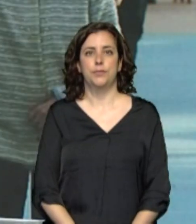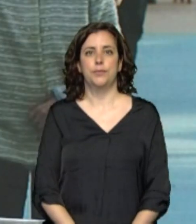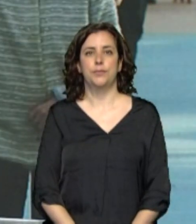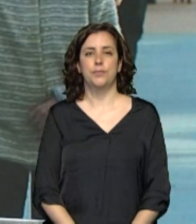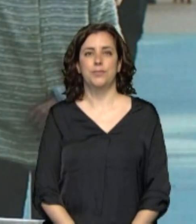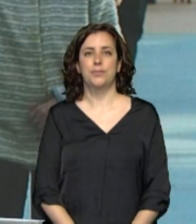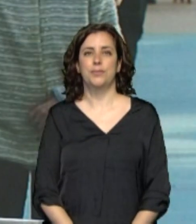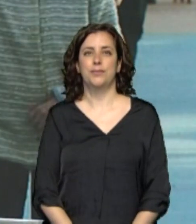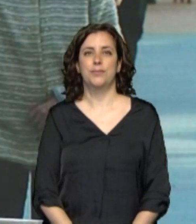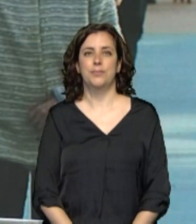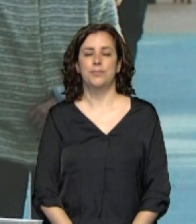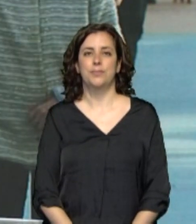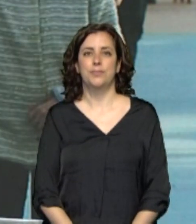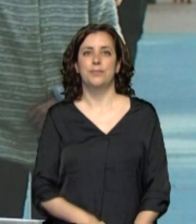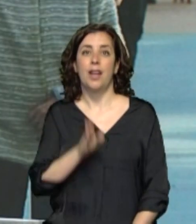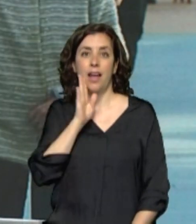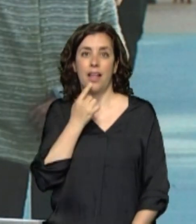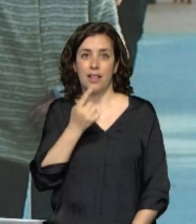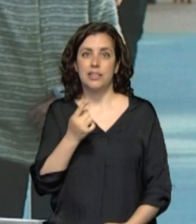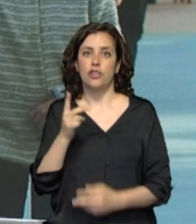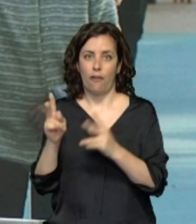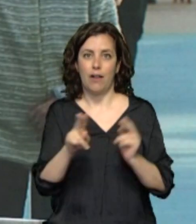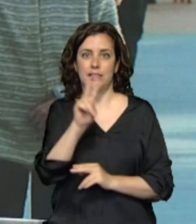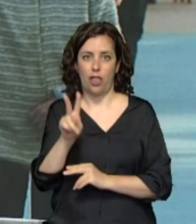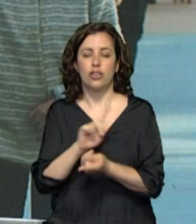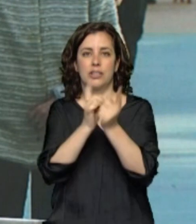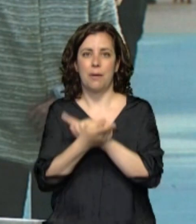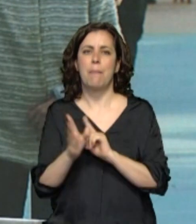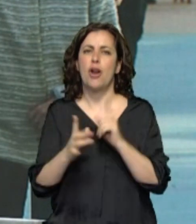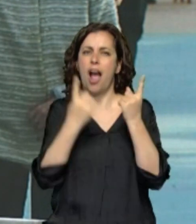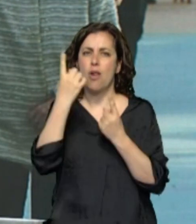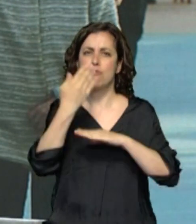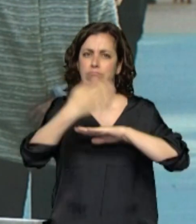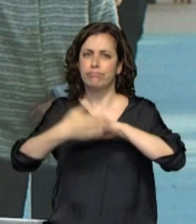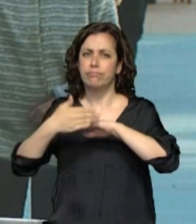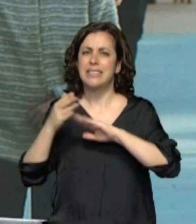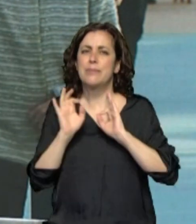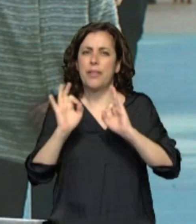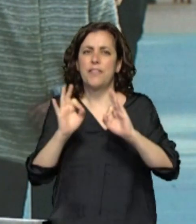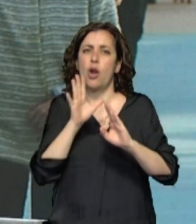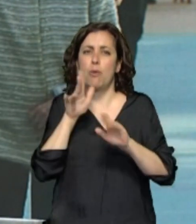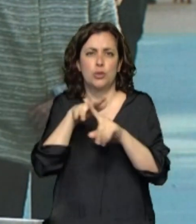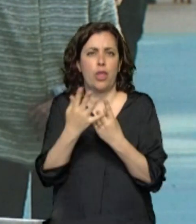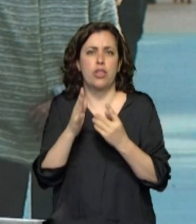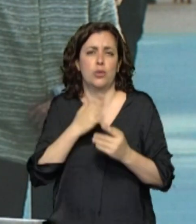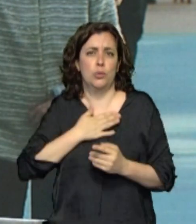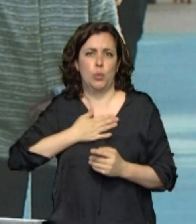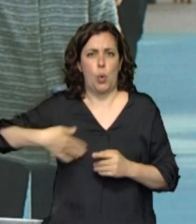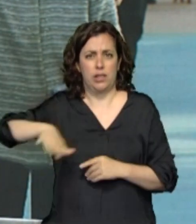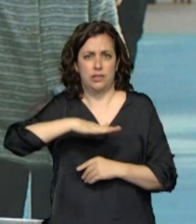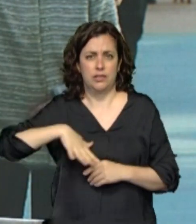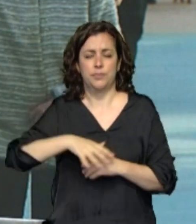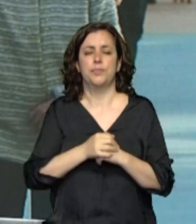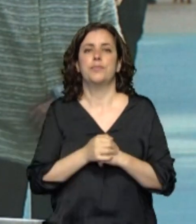Como decimos, Navarra pasa a la fase 2, pero lo hace con esas restricciones específicas adaptadas a la realidad de la comunidad foral. La